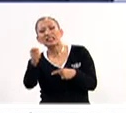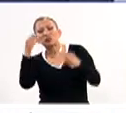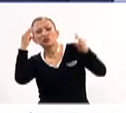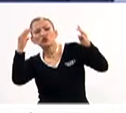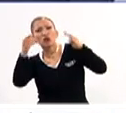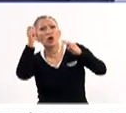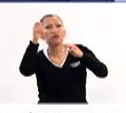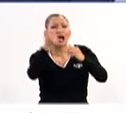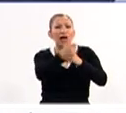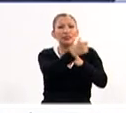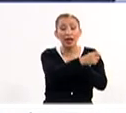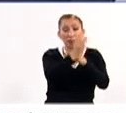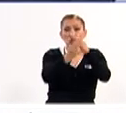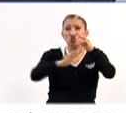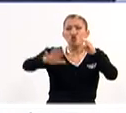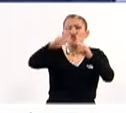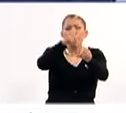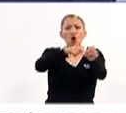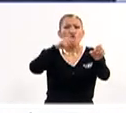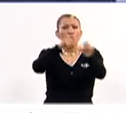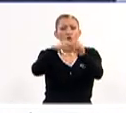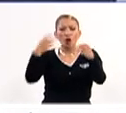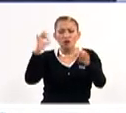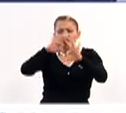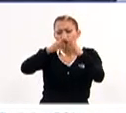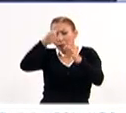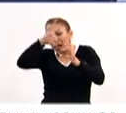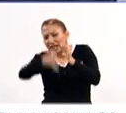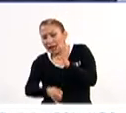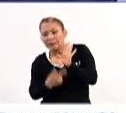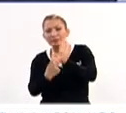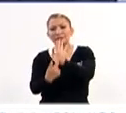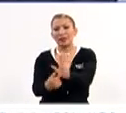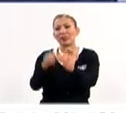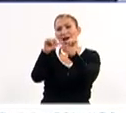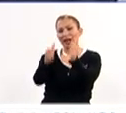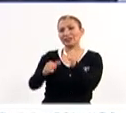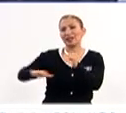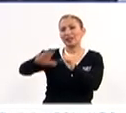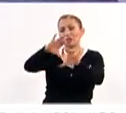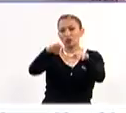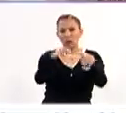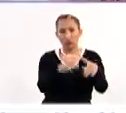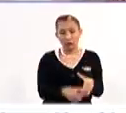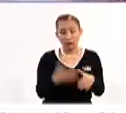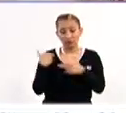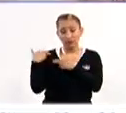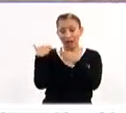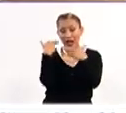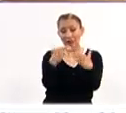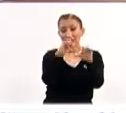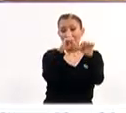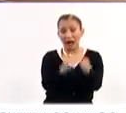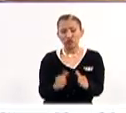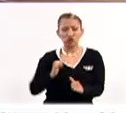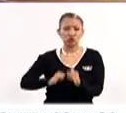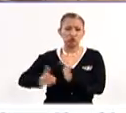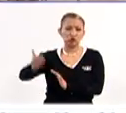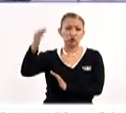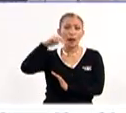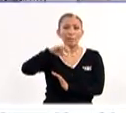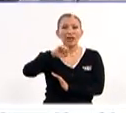recorrido por el museo. Y ese mundo de color, forma y fondo que presenta el arte popular, heredero del arte